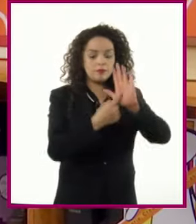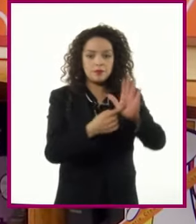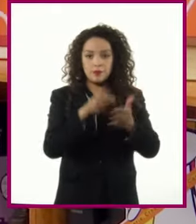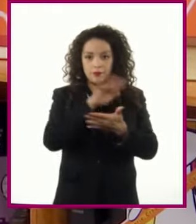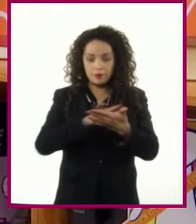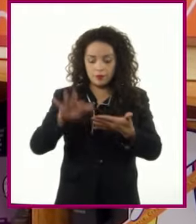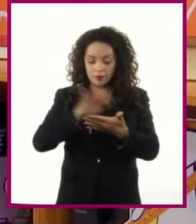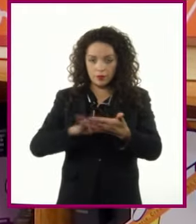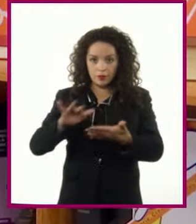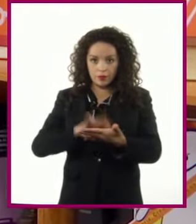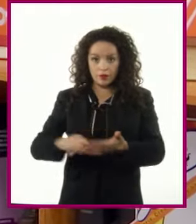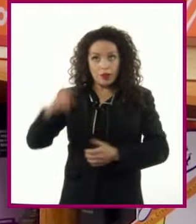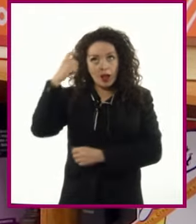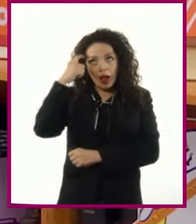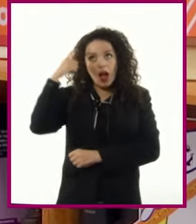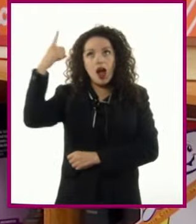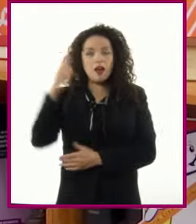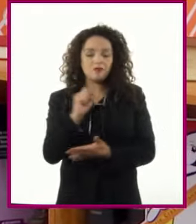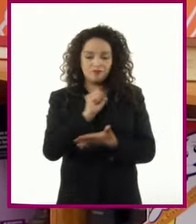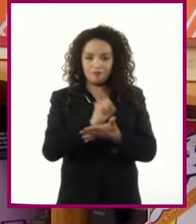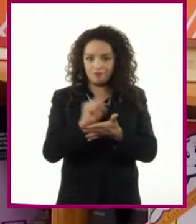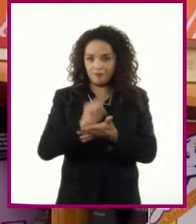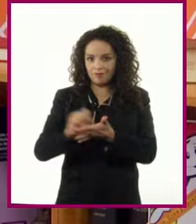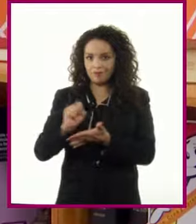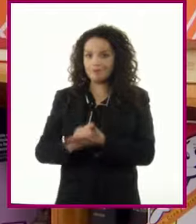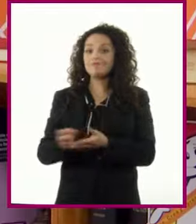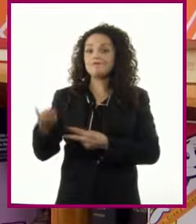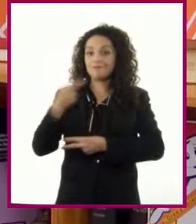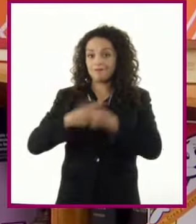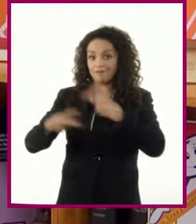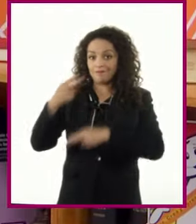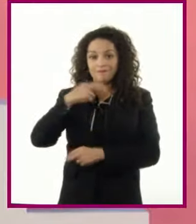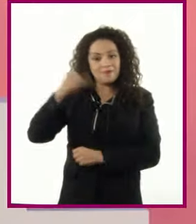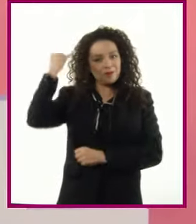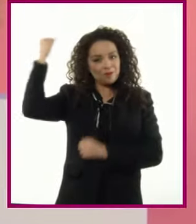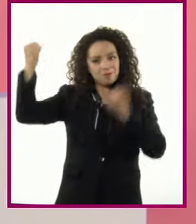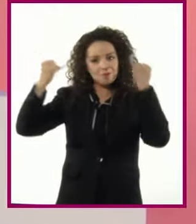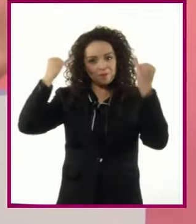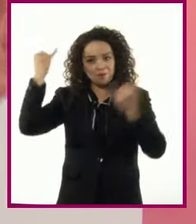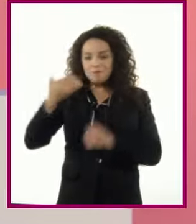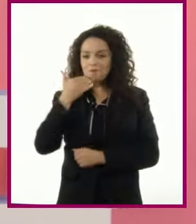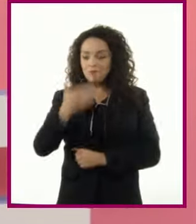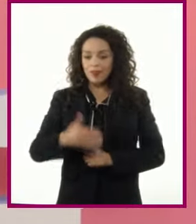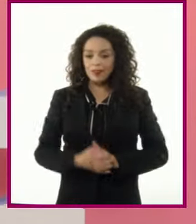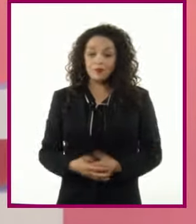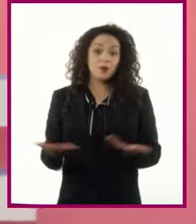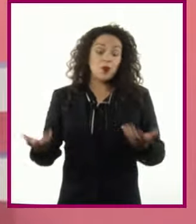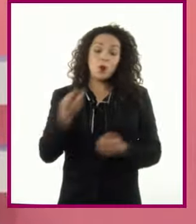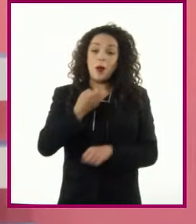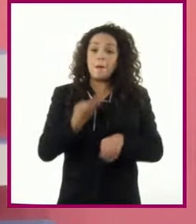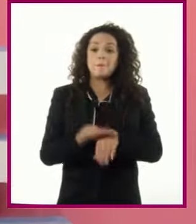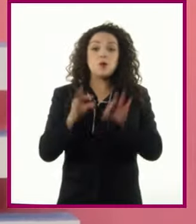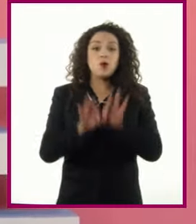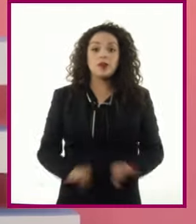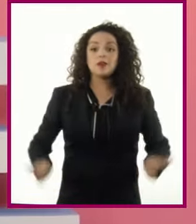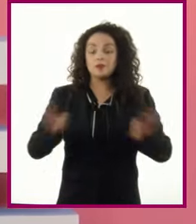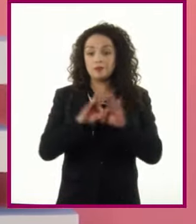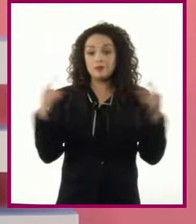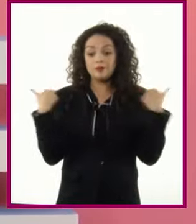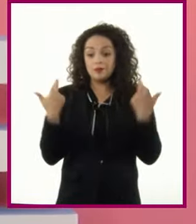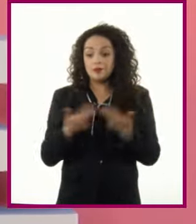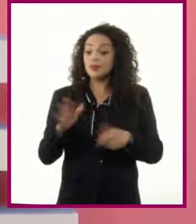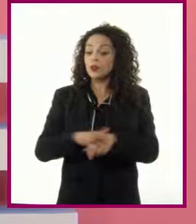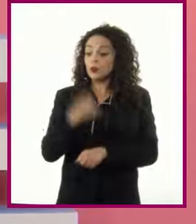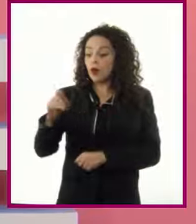estimular la imaginación y la escritura creativa. Eso suena importante, profesor, pues nos permite